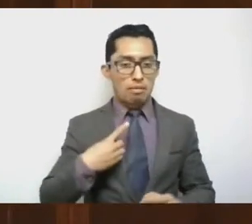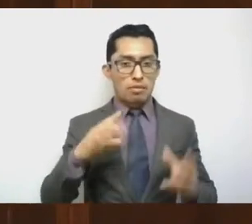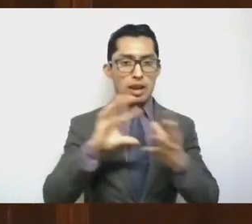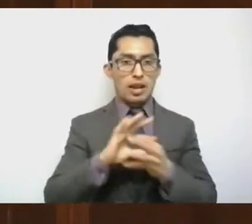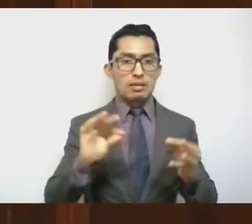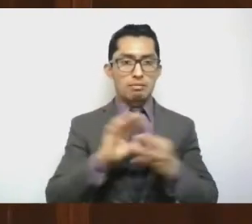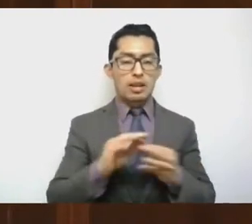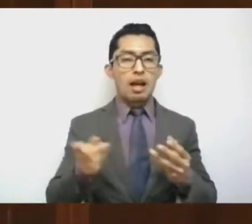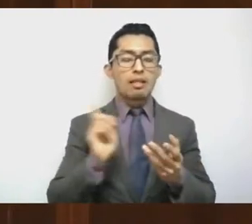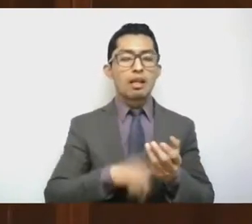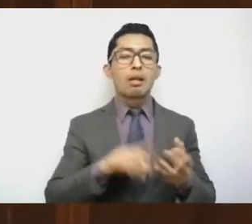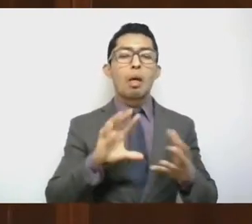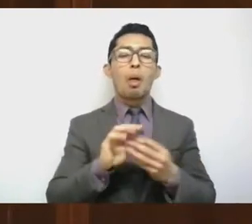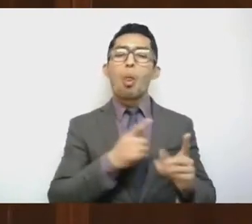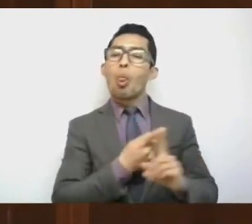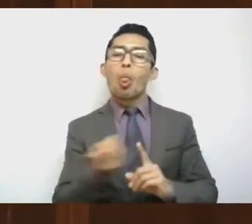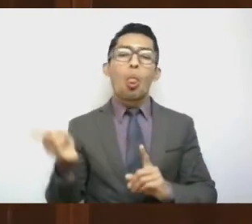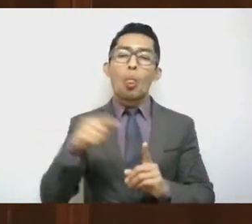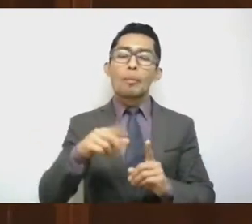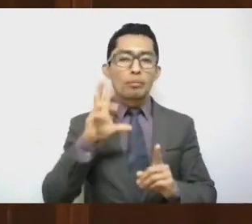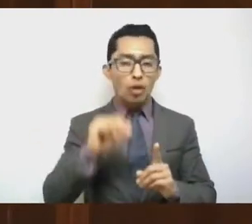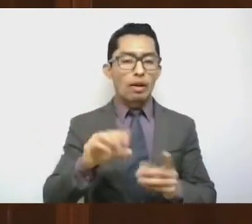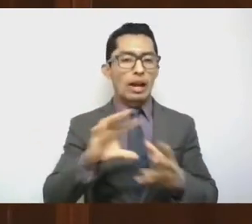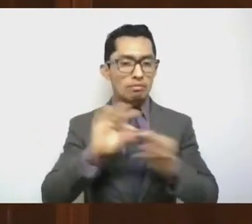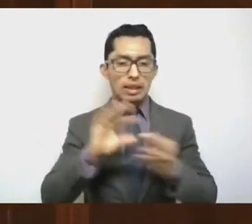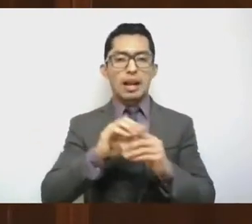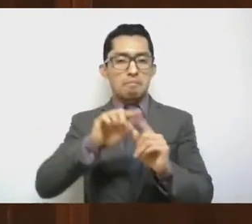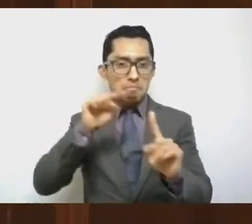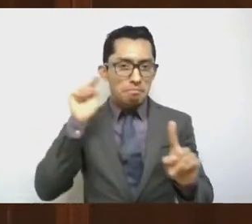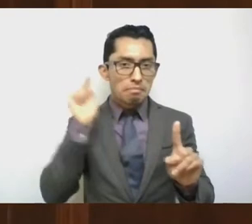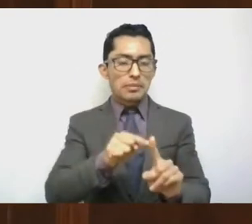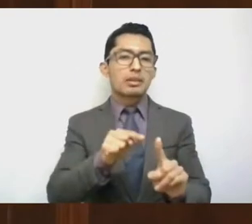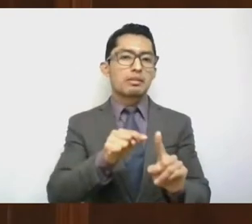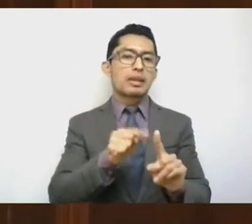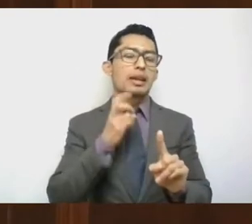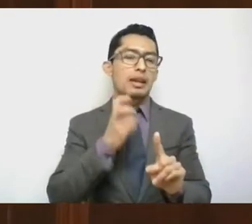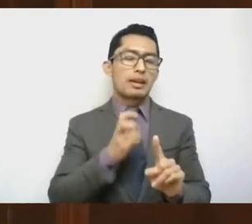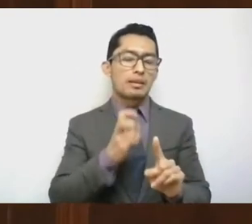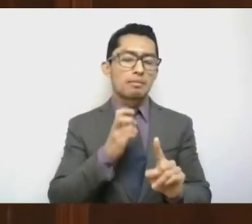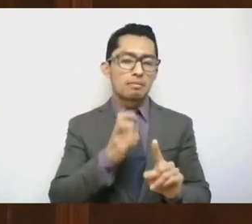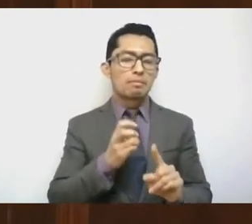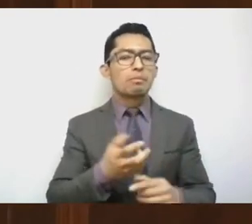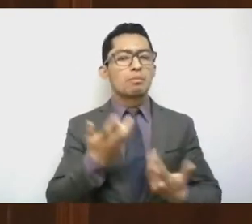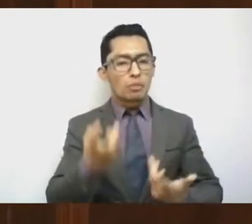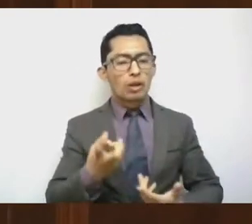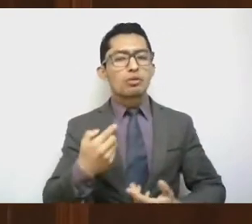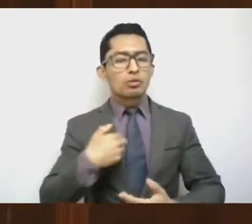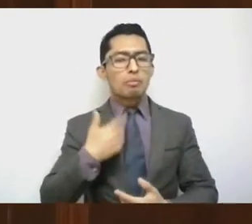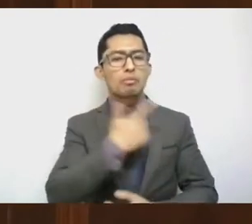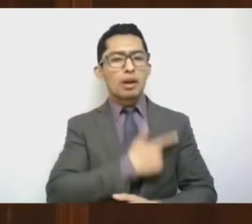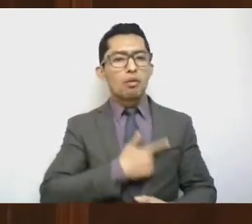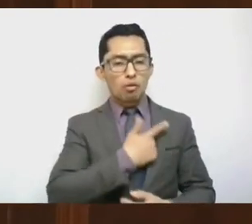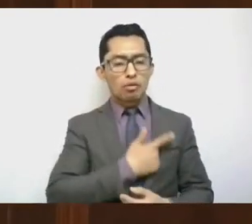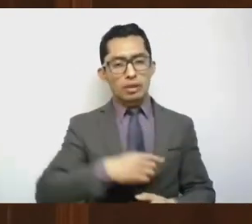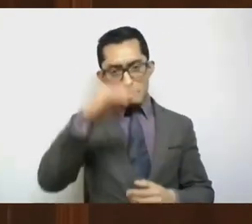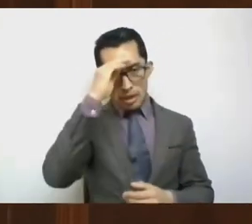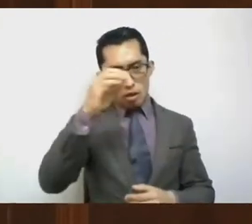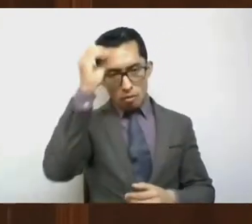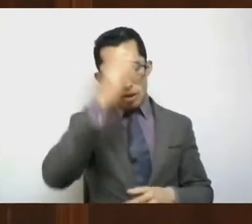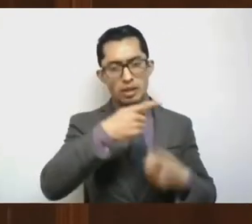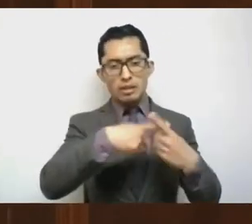abstracto, hablamos en lo concreto y por eso celebro la diversidad de pensamiento.